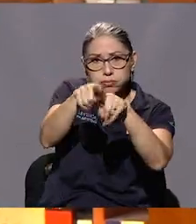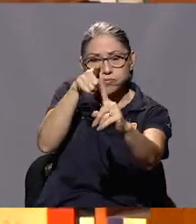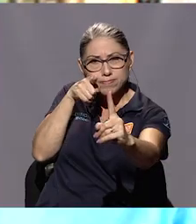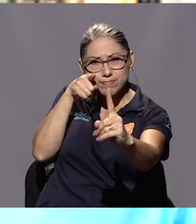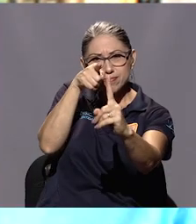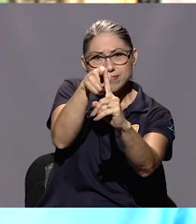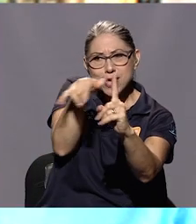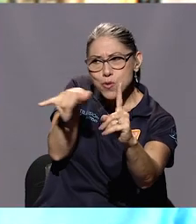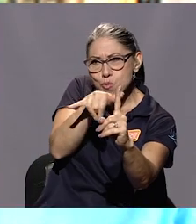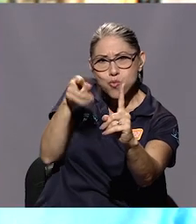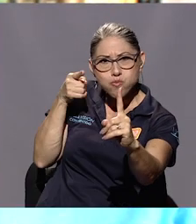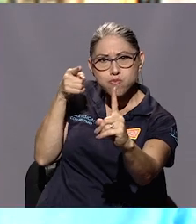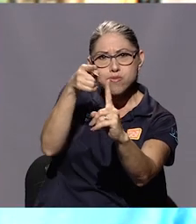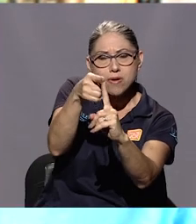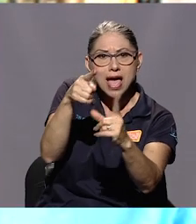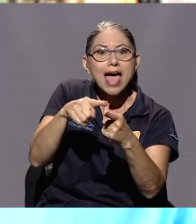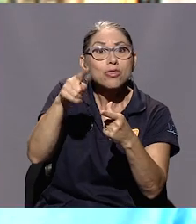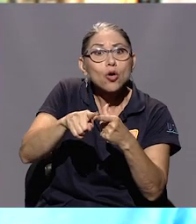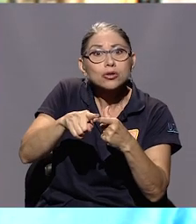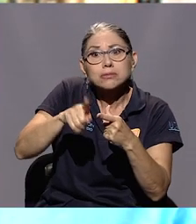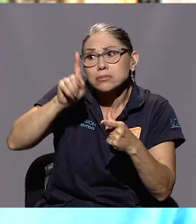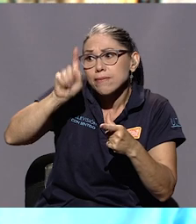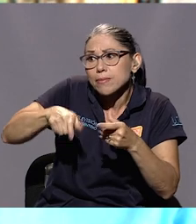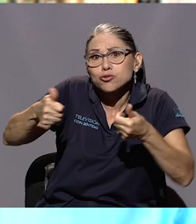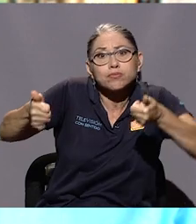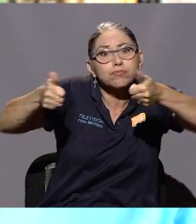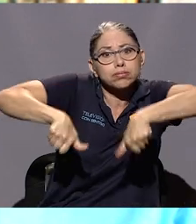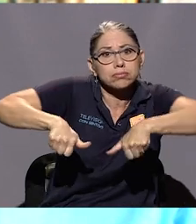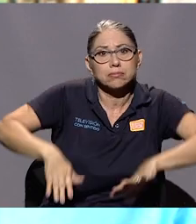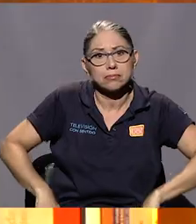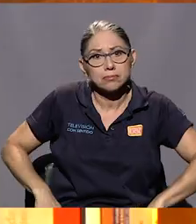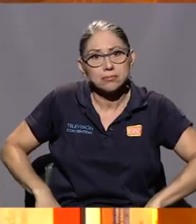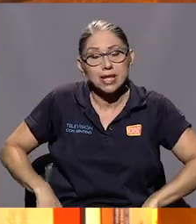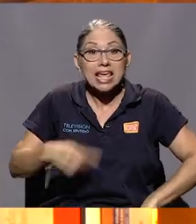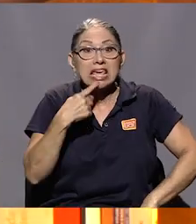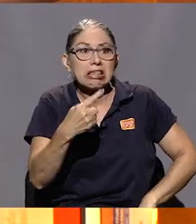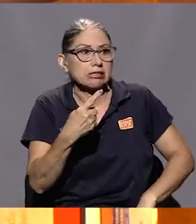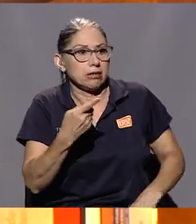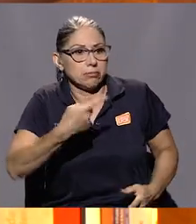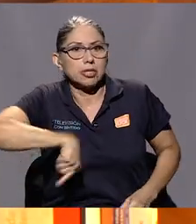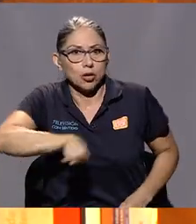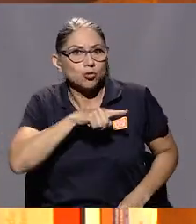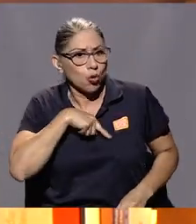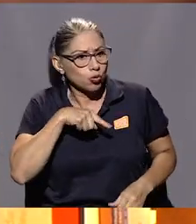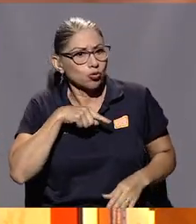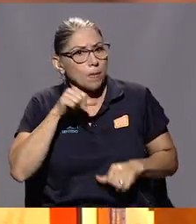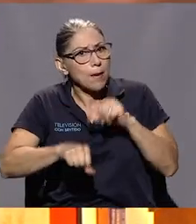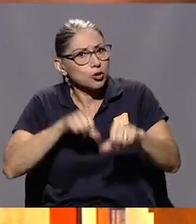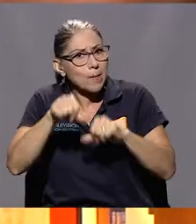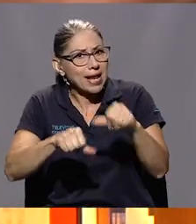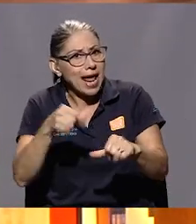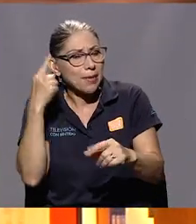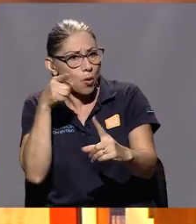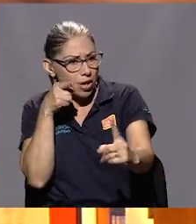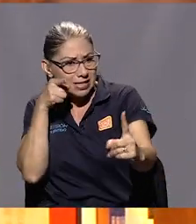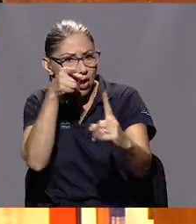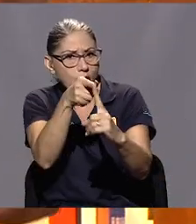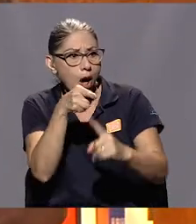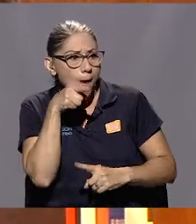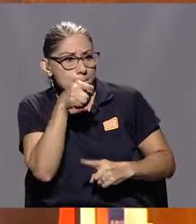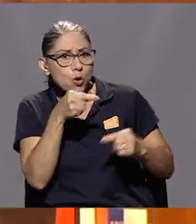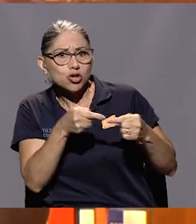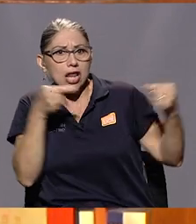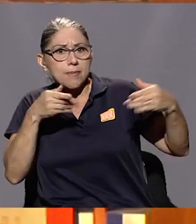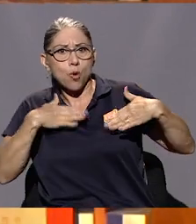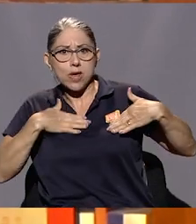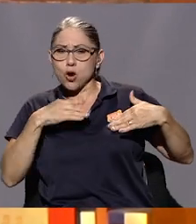es un crimen no ponernos de acuerdo y decir, no, si vamos a pelear por ese horizonte común, vos